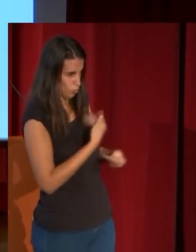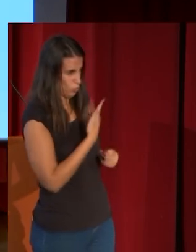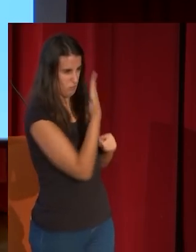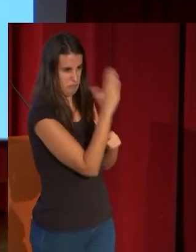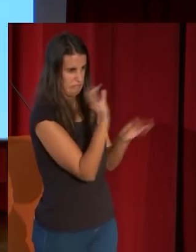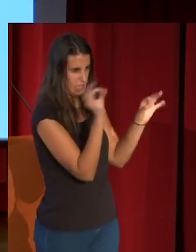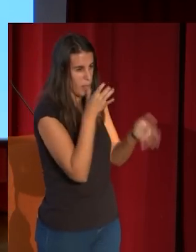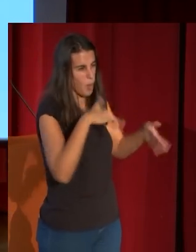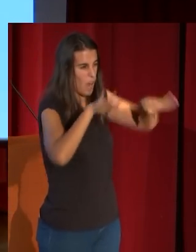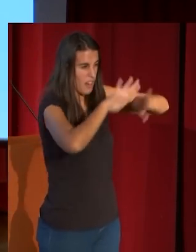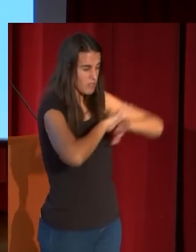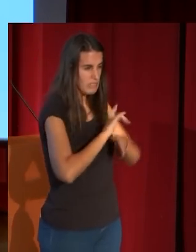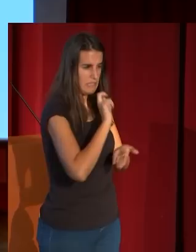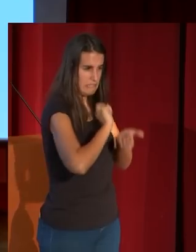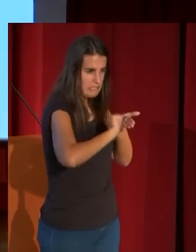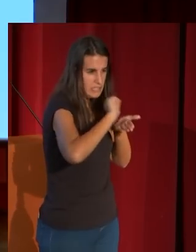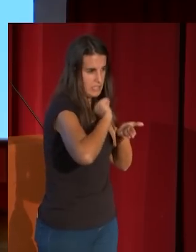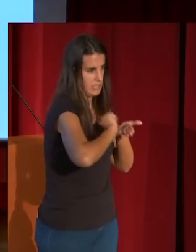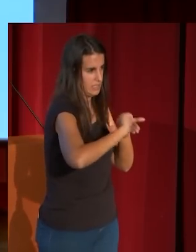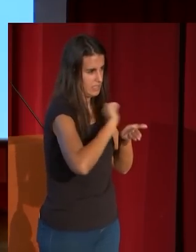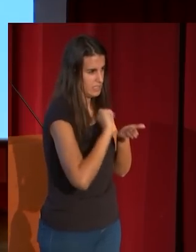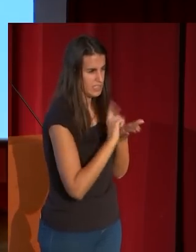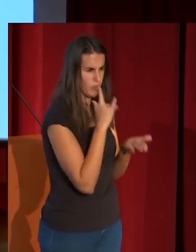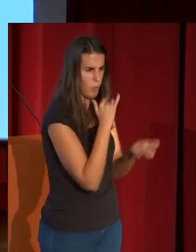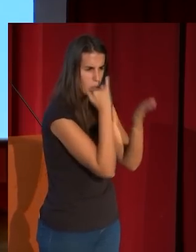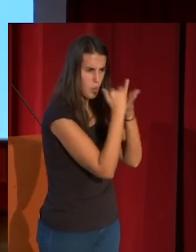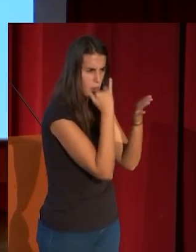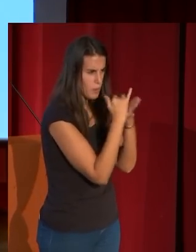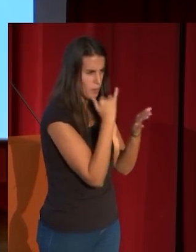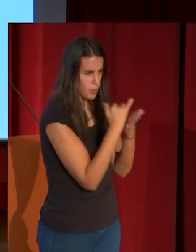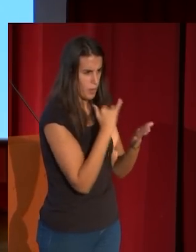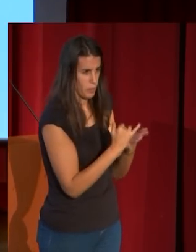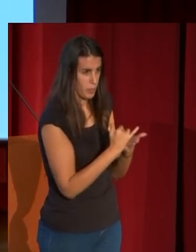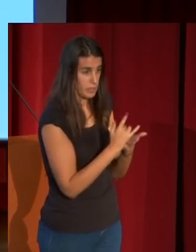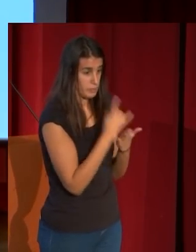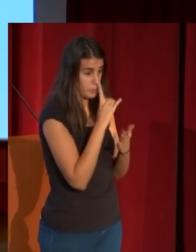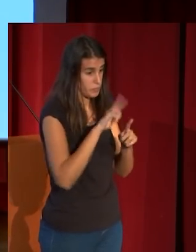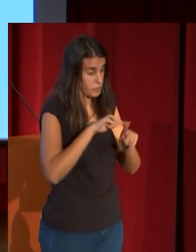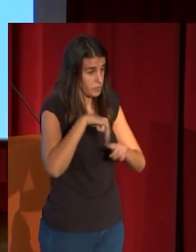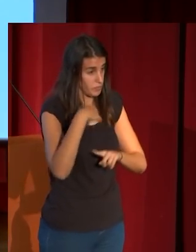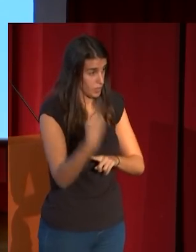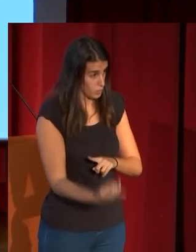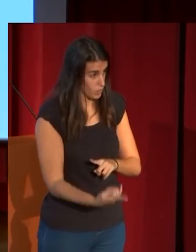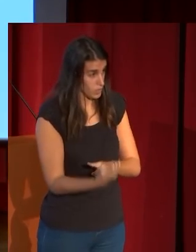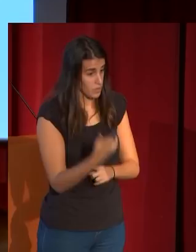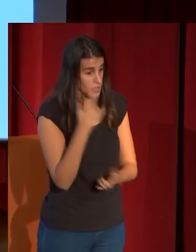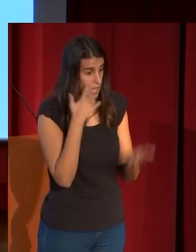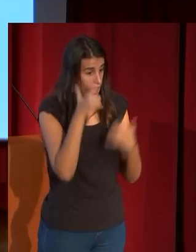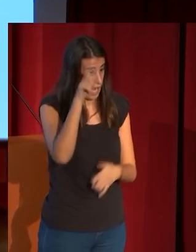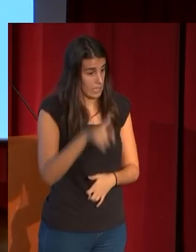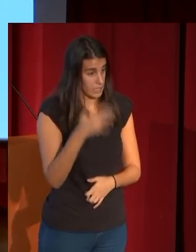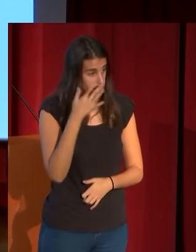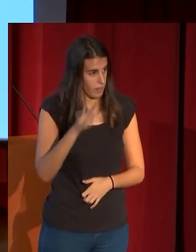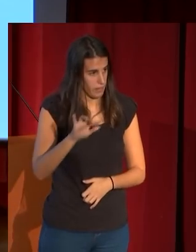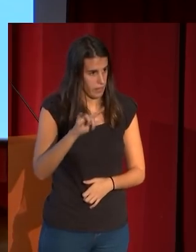la noche y hace numerosas pruebas de Estado. Pero posteriormente, cuando Gupil se da cuenta del